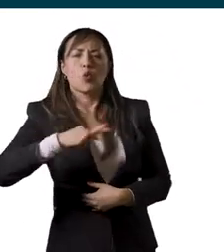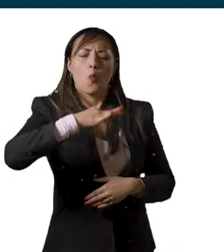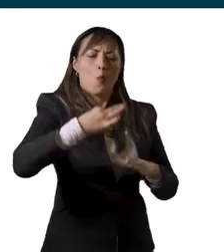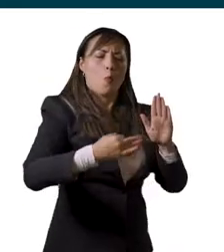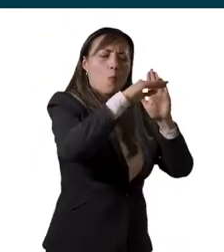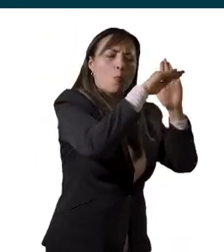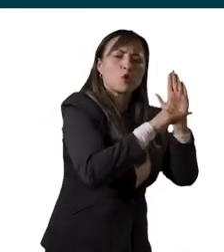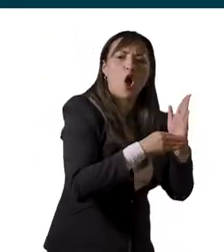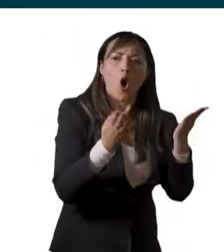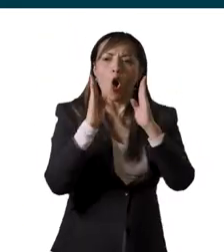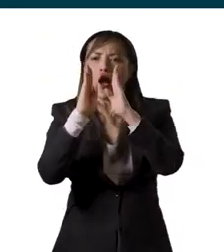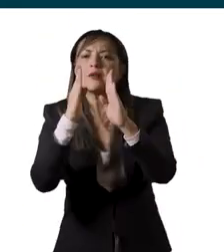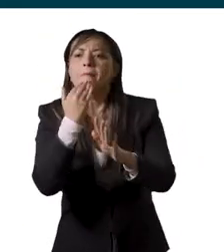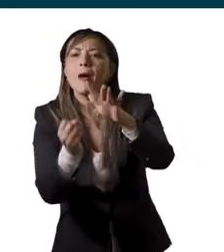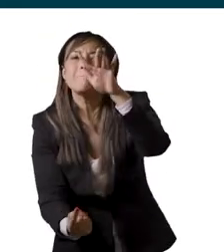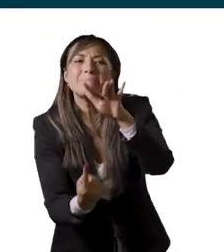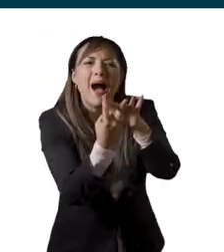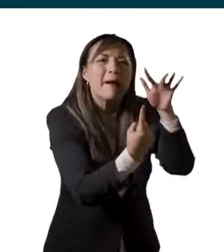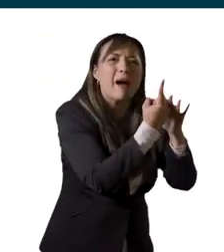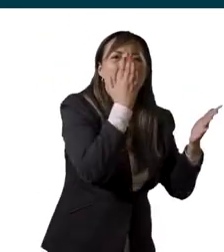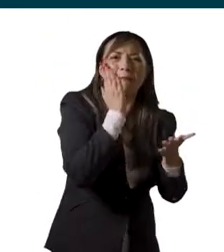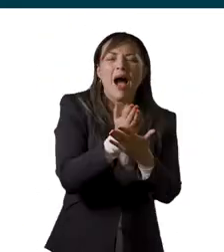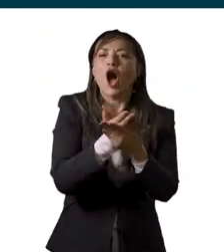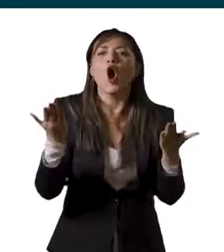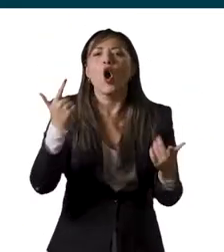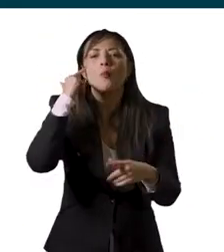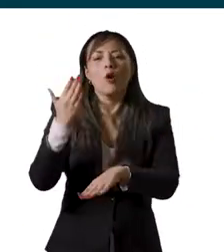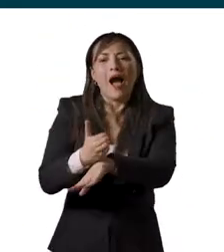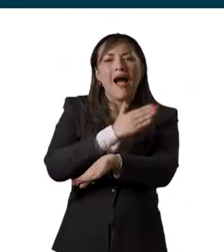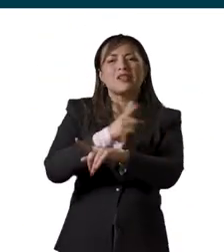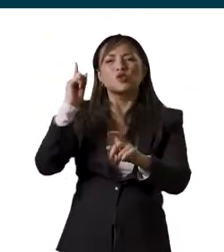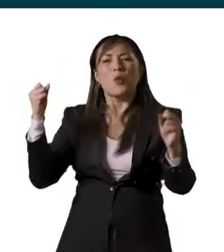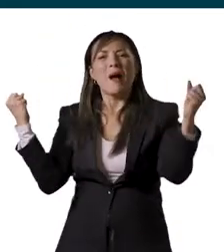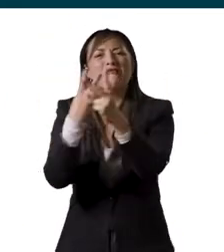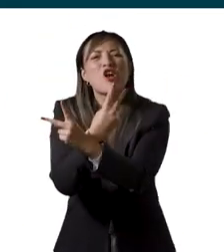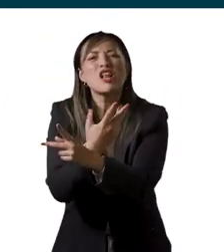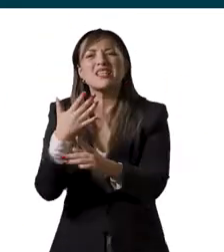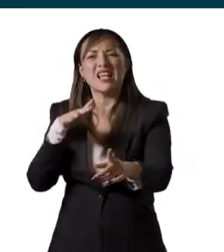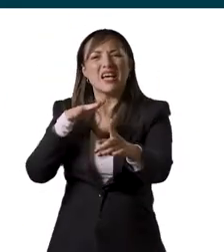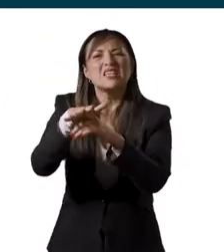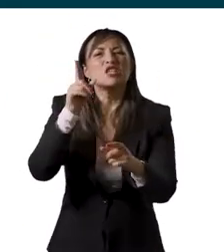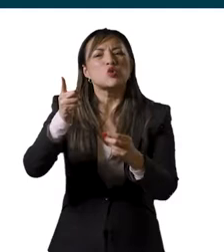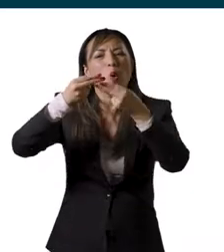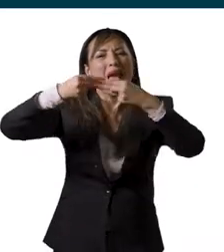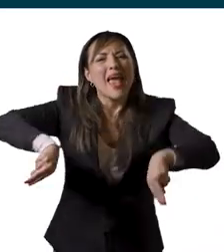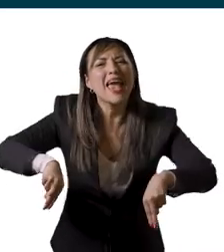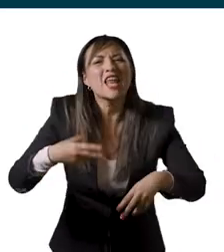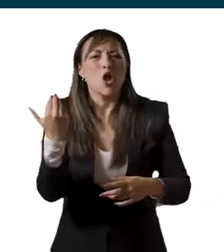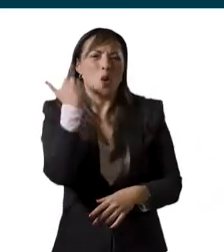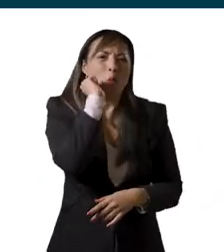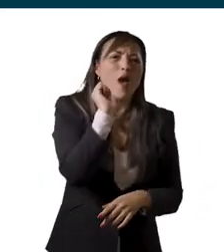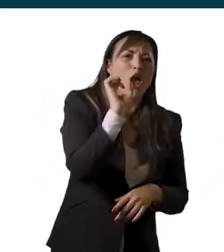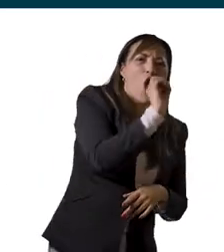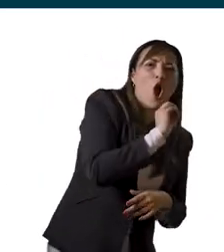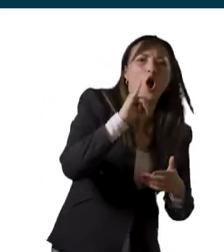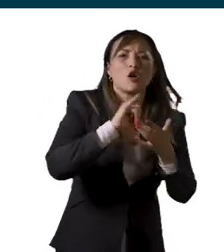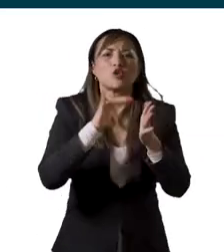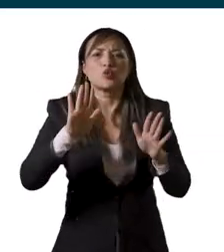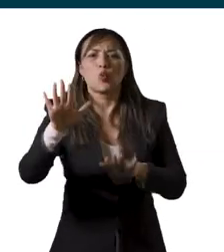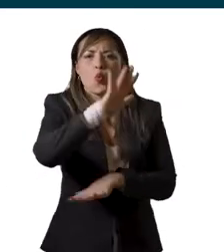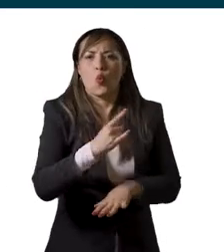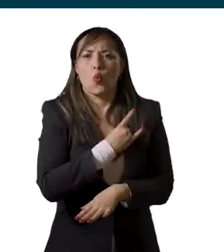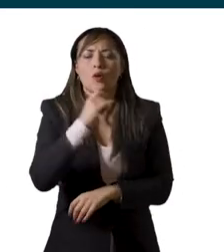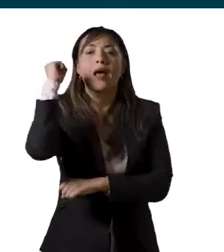Protocolo para la Prevención y Atención de Casos de Violencias Basadas en Género y Violencias Sexuales en la UNAR